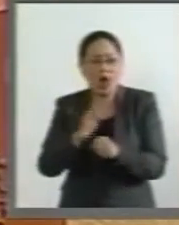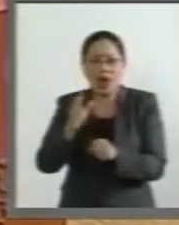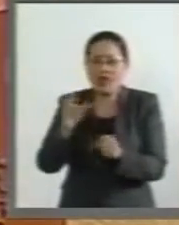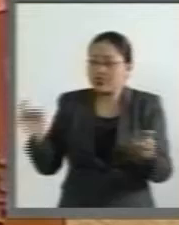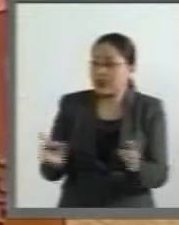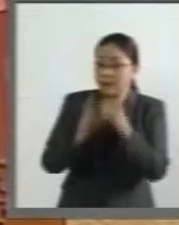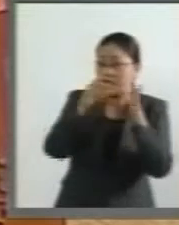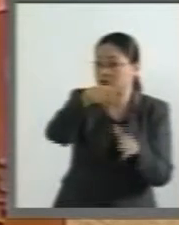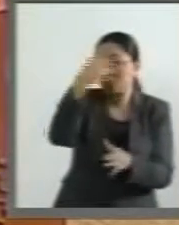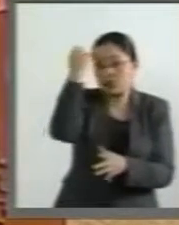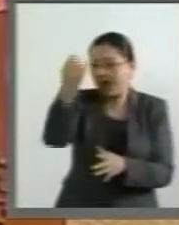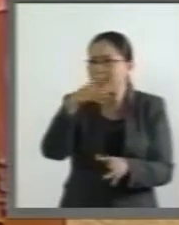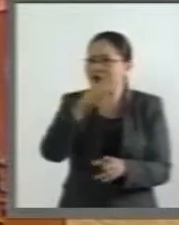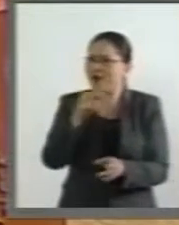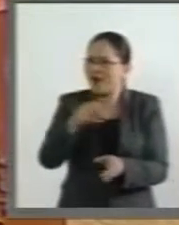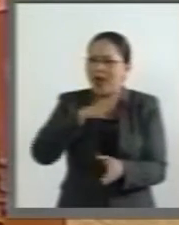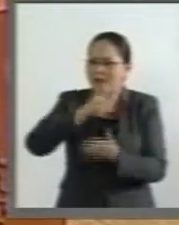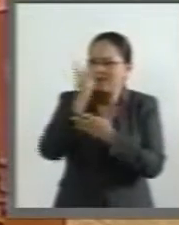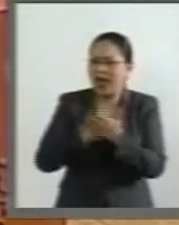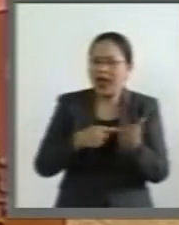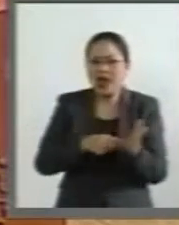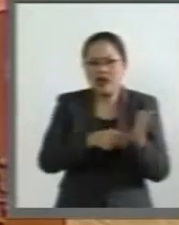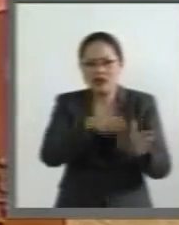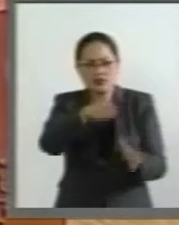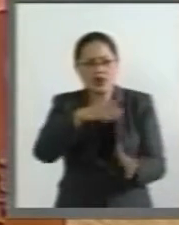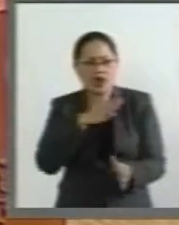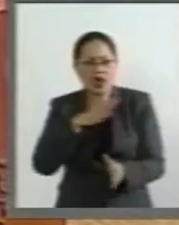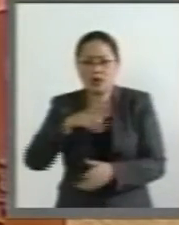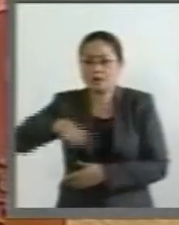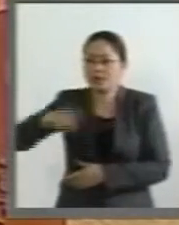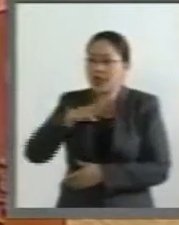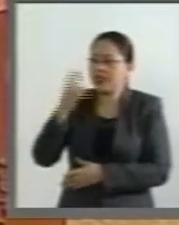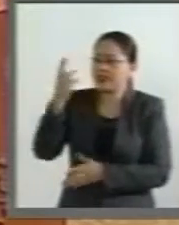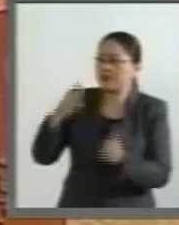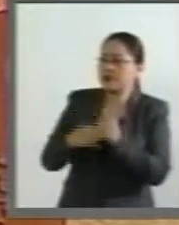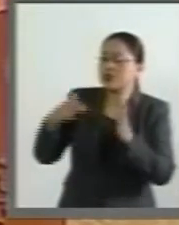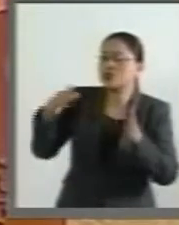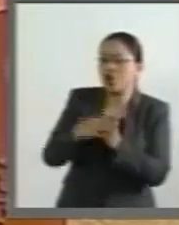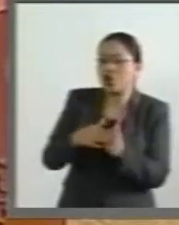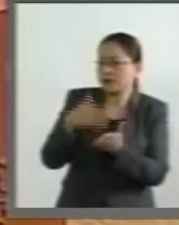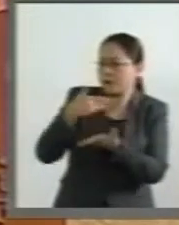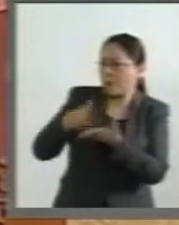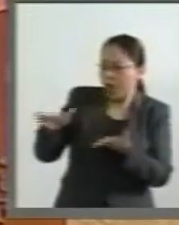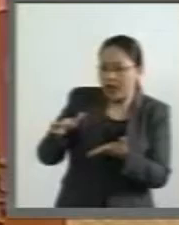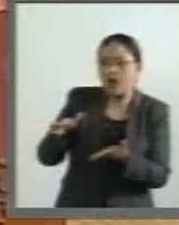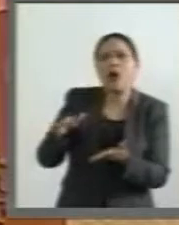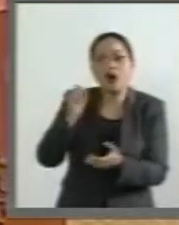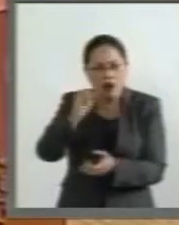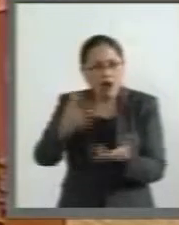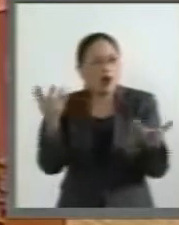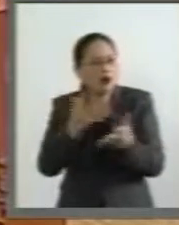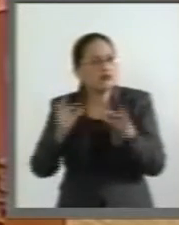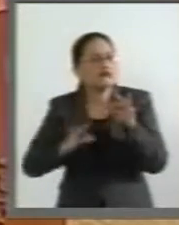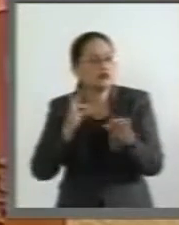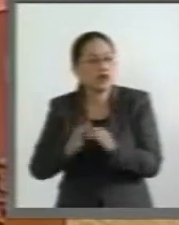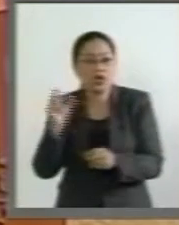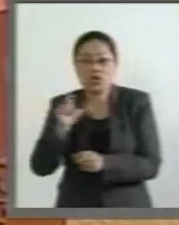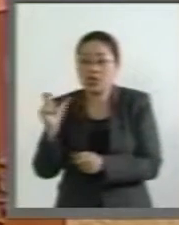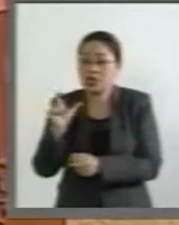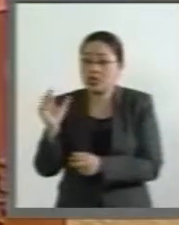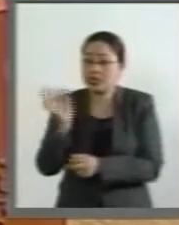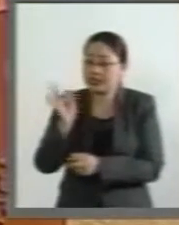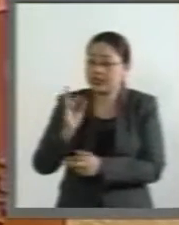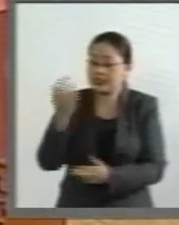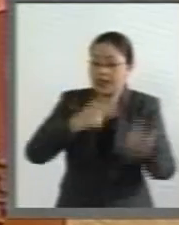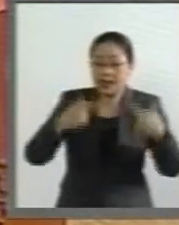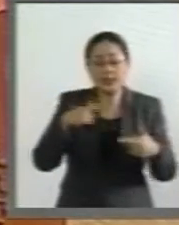No. Dice, les voy a correr a tantos y son tres millones, ya dijo Cibras. Y aquel que regrese, ese